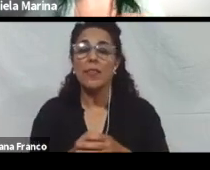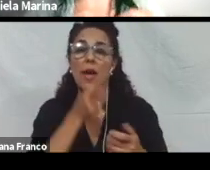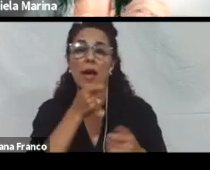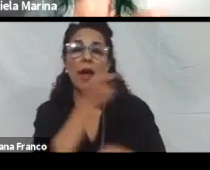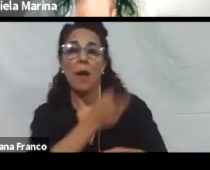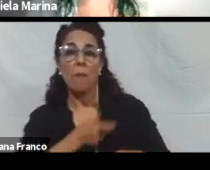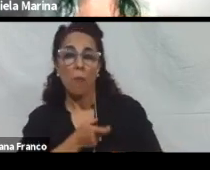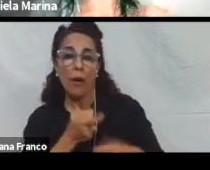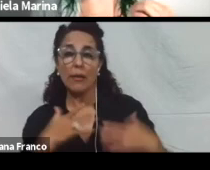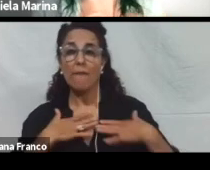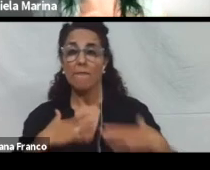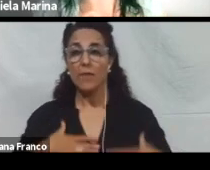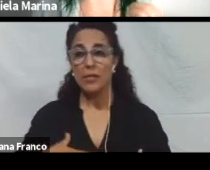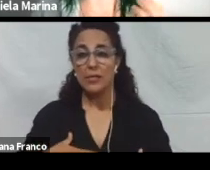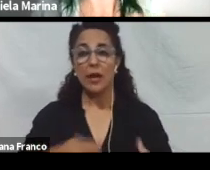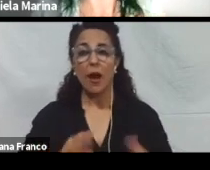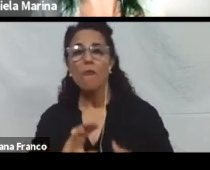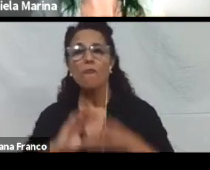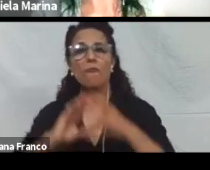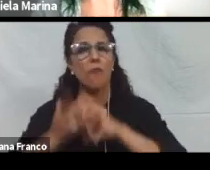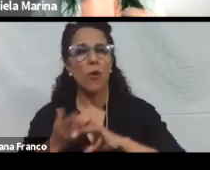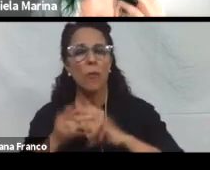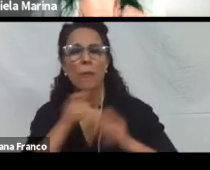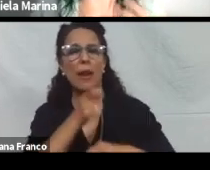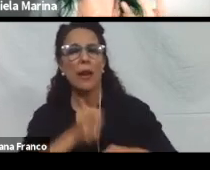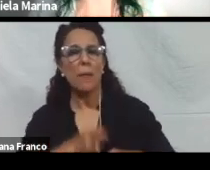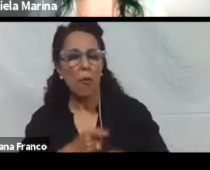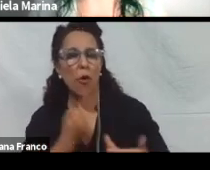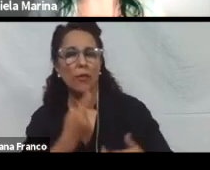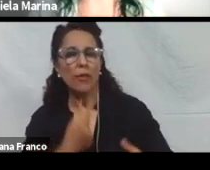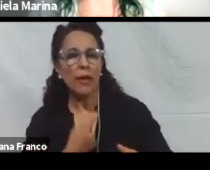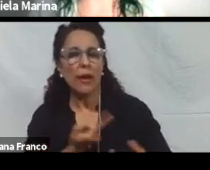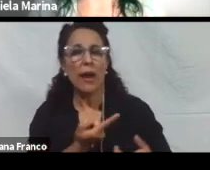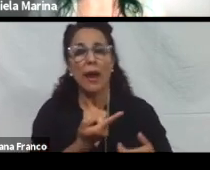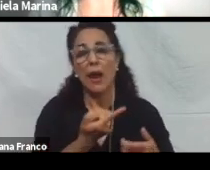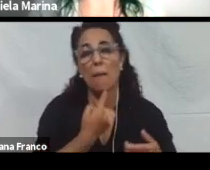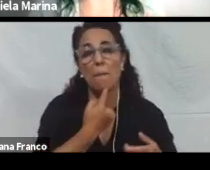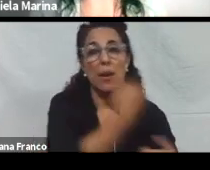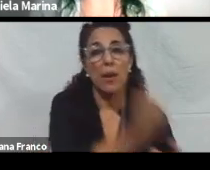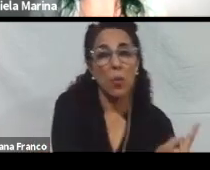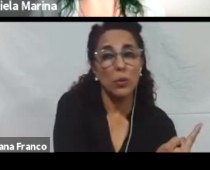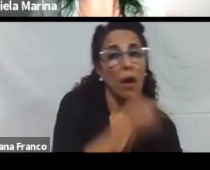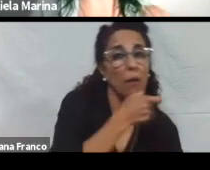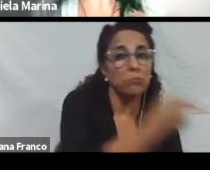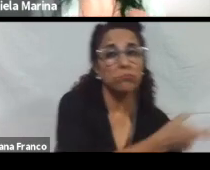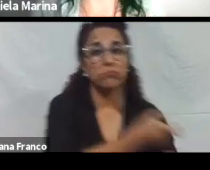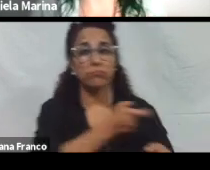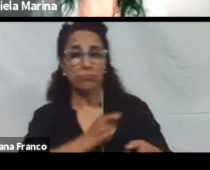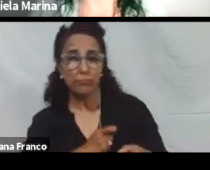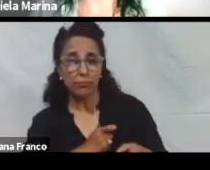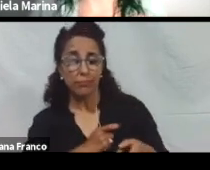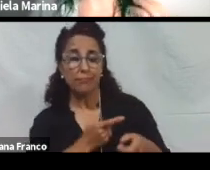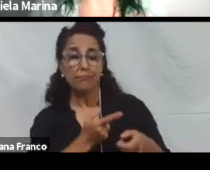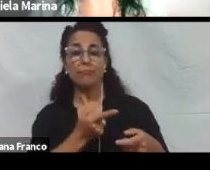decir, diferentes formas para responder a las preguntas o demostrar lo que se aprendió. Por ejemplo, permitir que se puedan